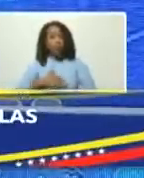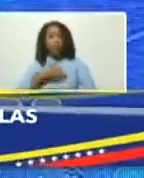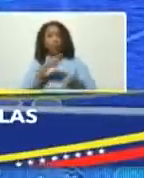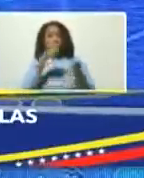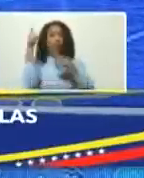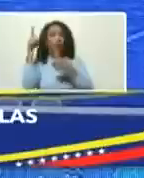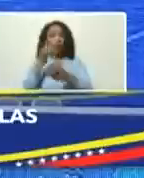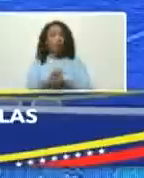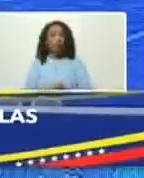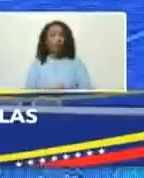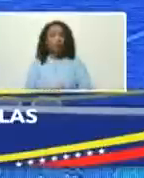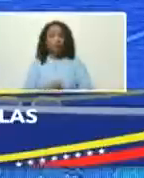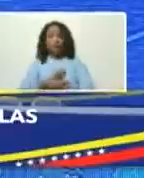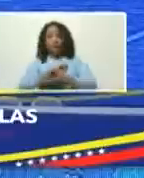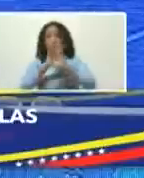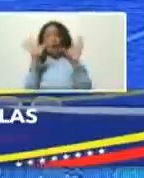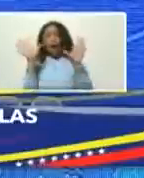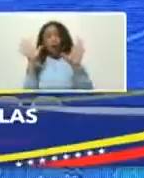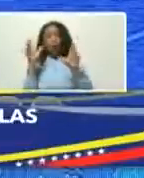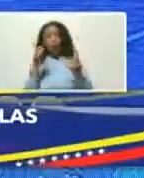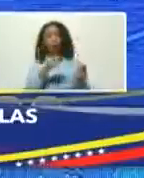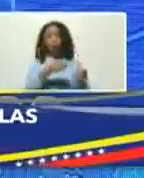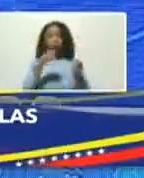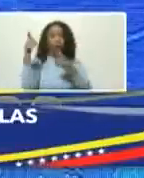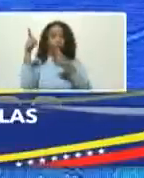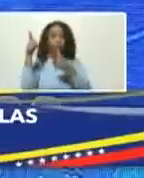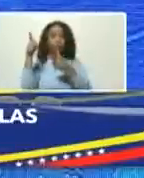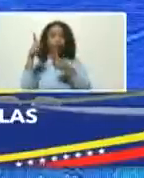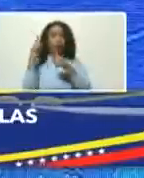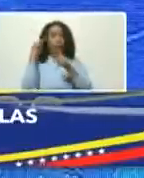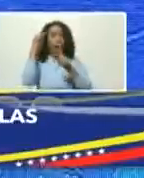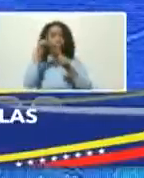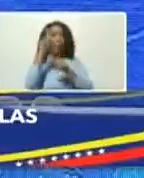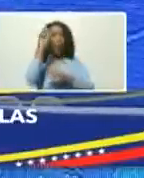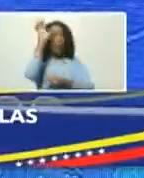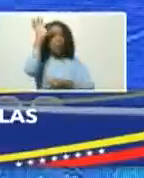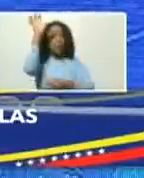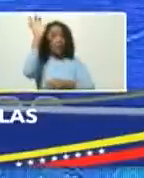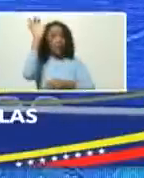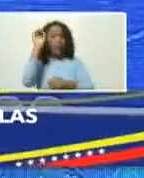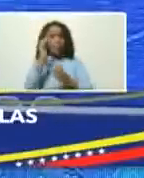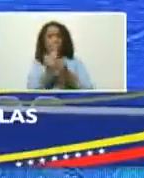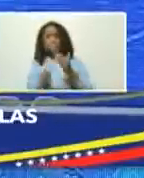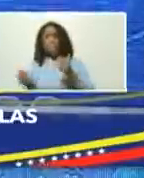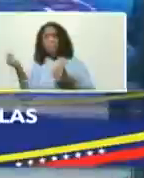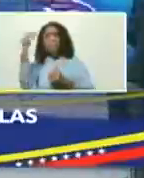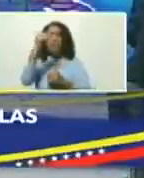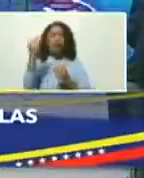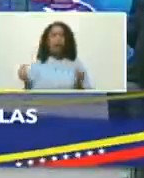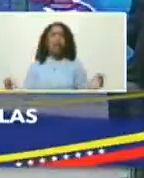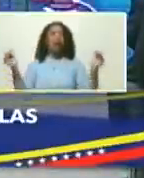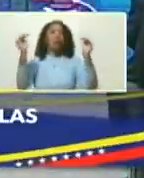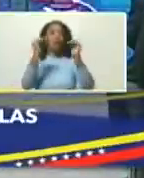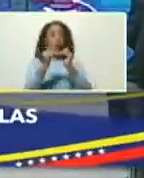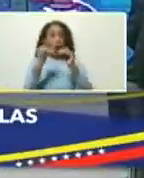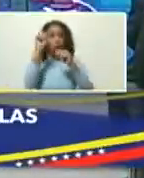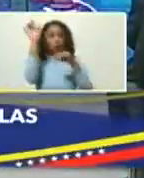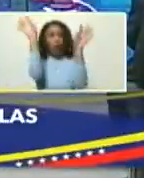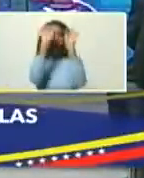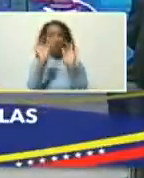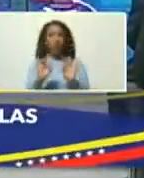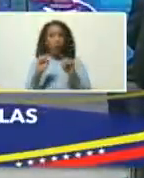efectivamente como nos va a llevar hacia un país de mayor equidad con un modelo